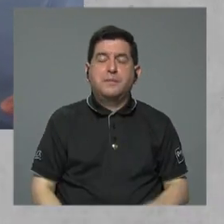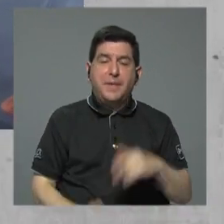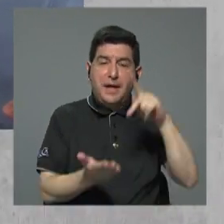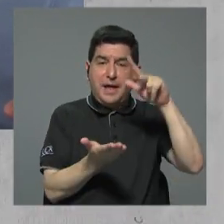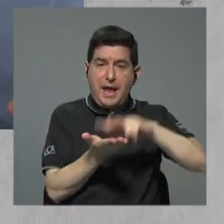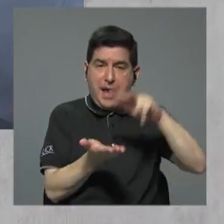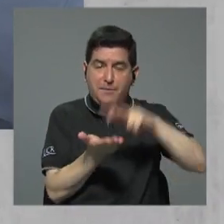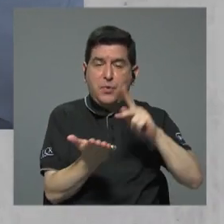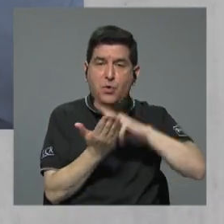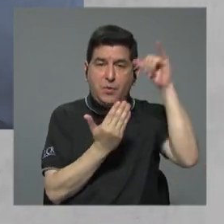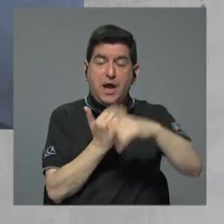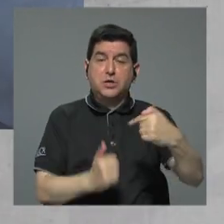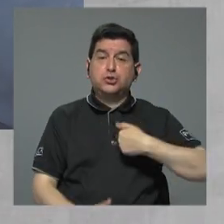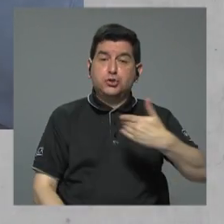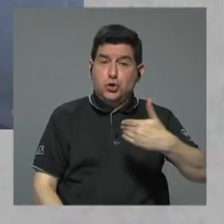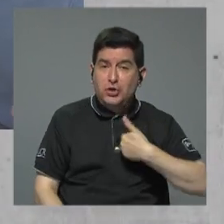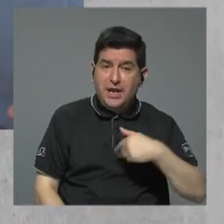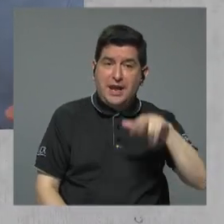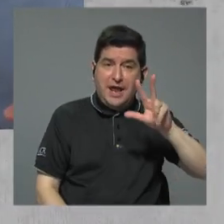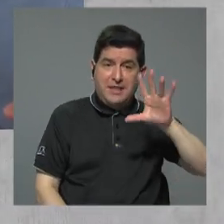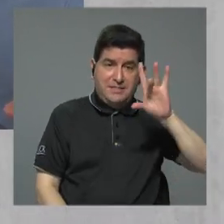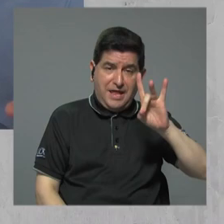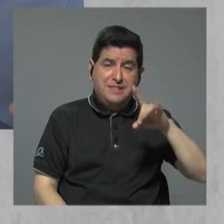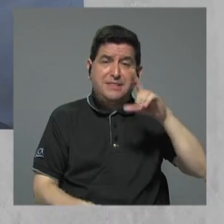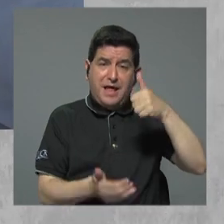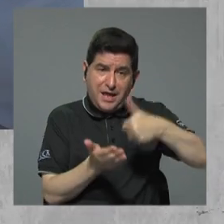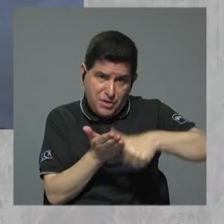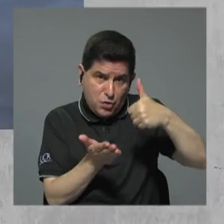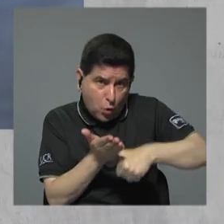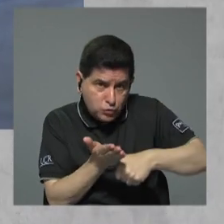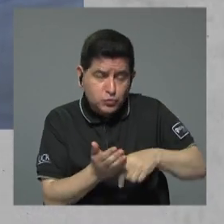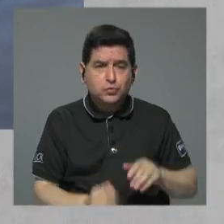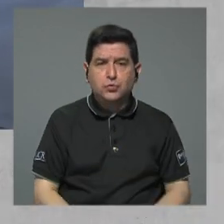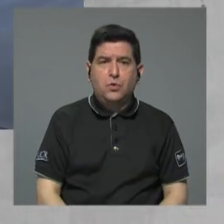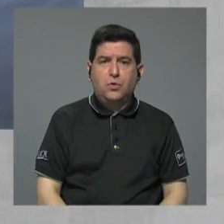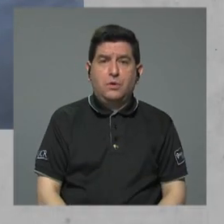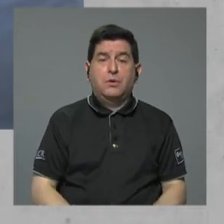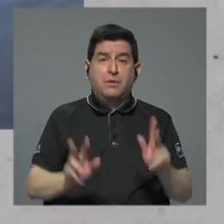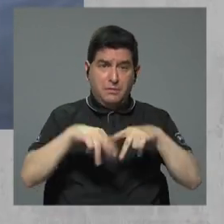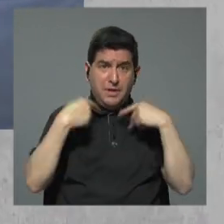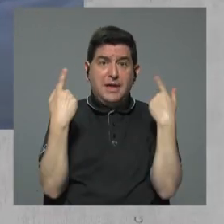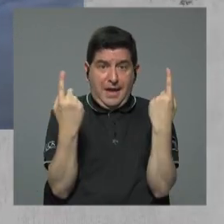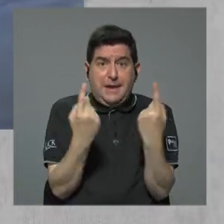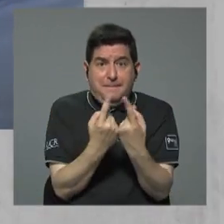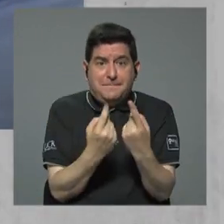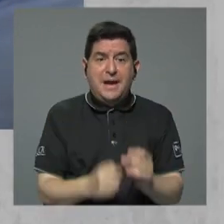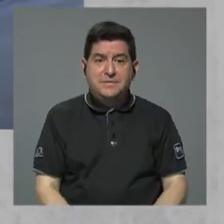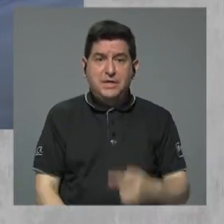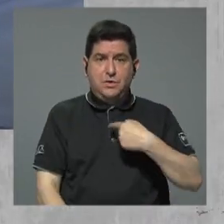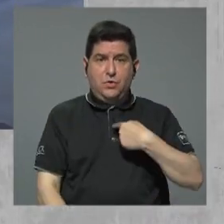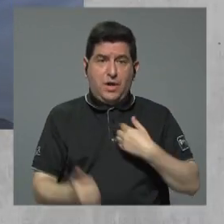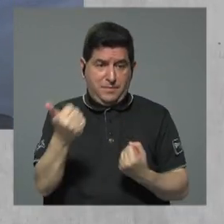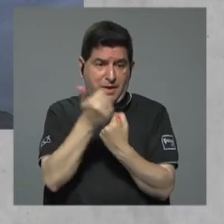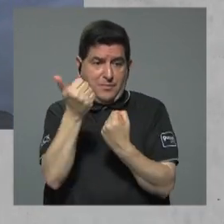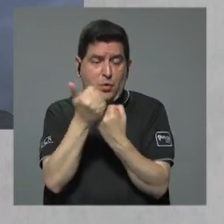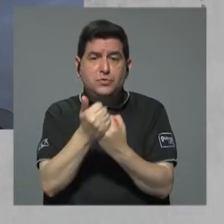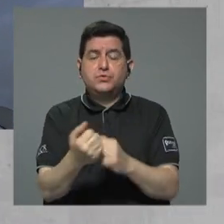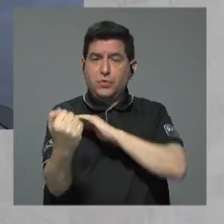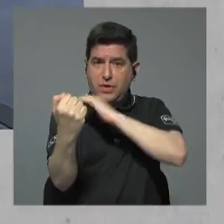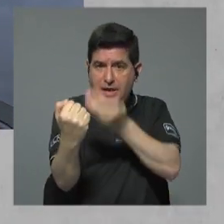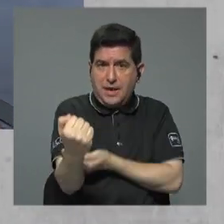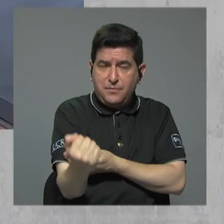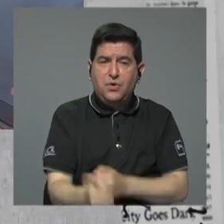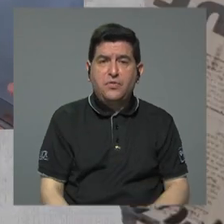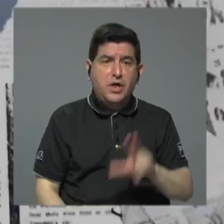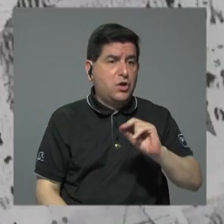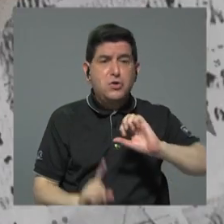38 votos y desde el partido, por decir así, que me trajo al poder ese